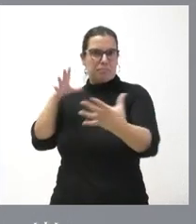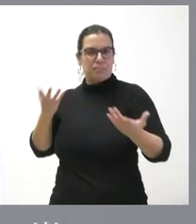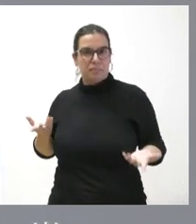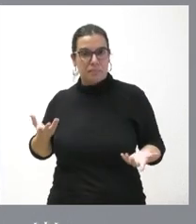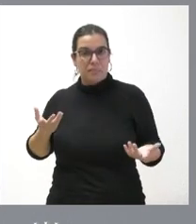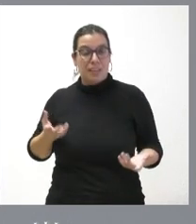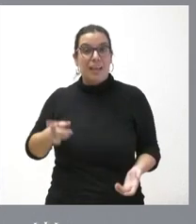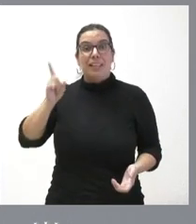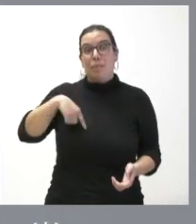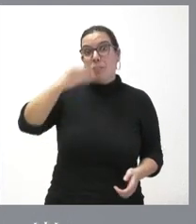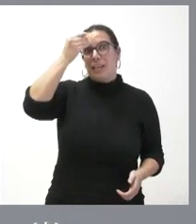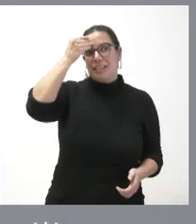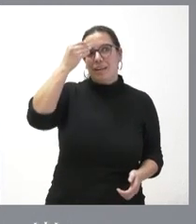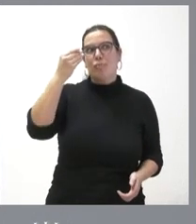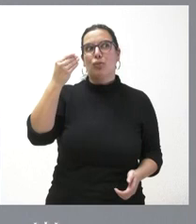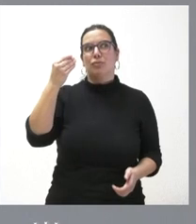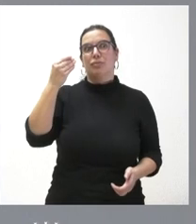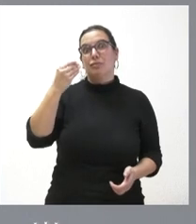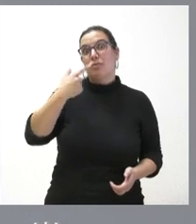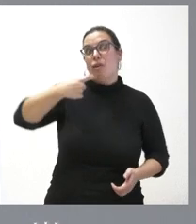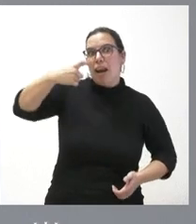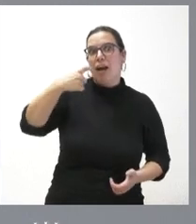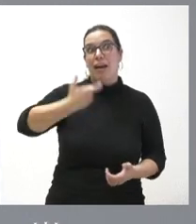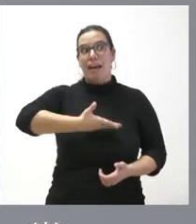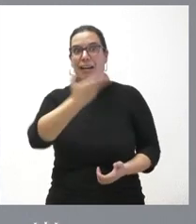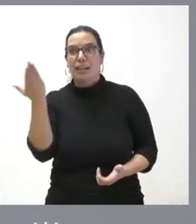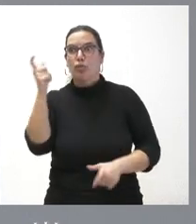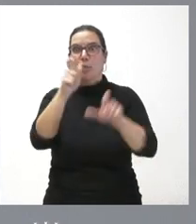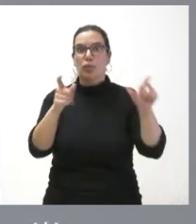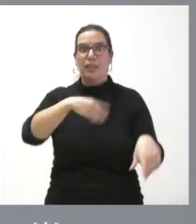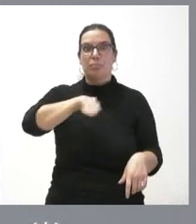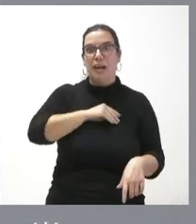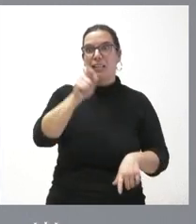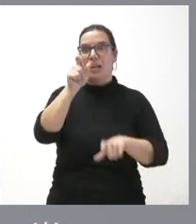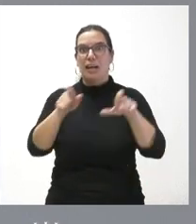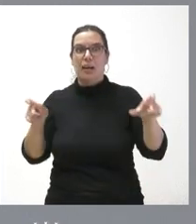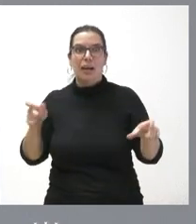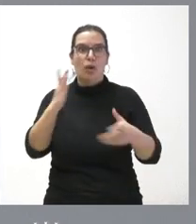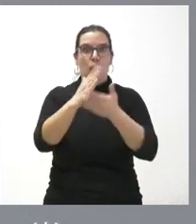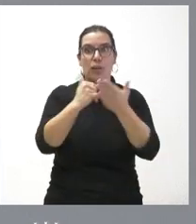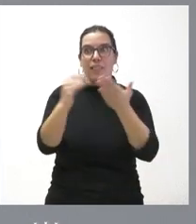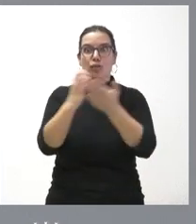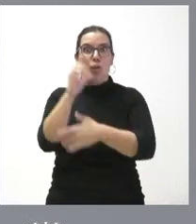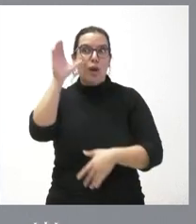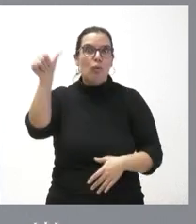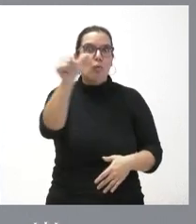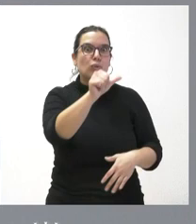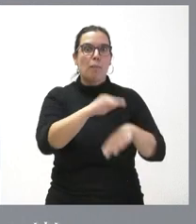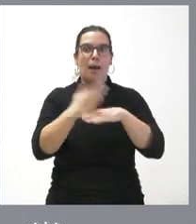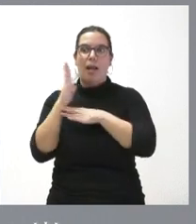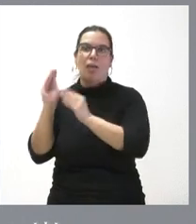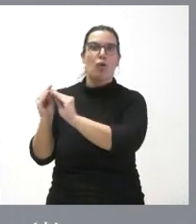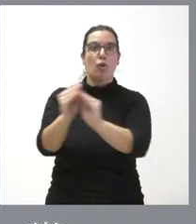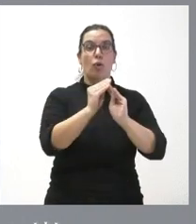esperábamos que algún día se tuviera en cuenta la posición del resto de los españoles y de comunidades autónomas para plantear algo en común entre todos si a lo que vamos es